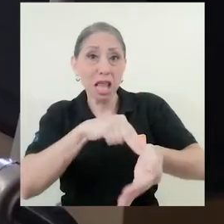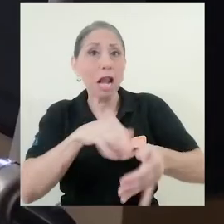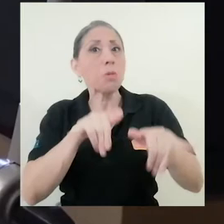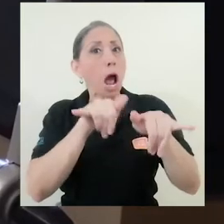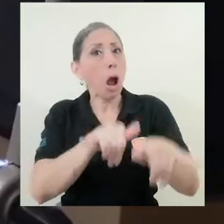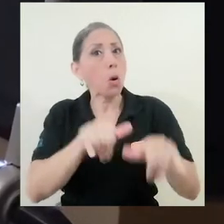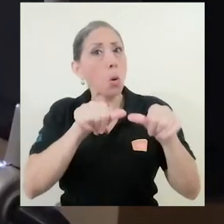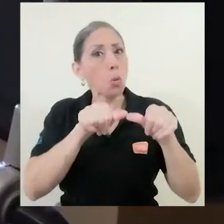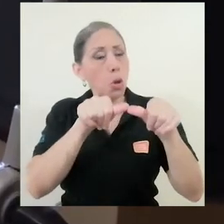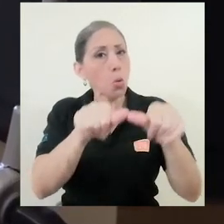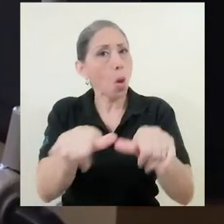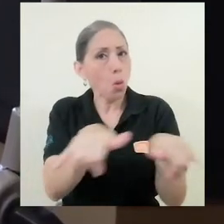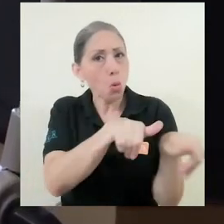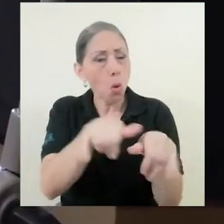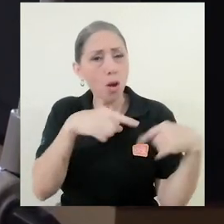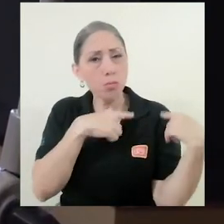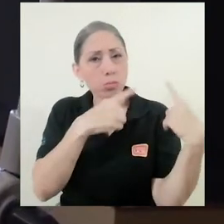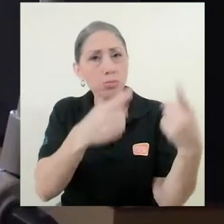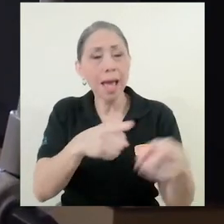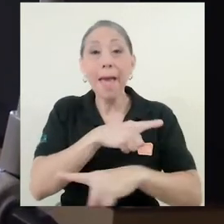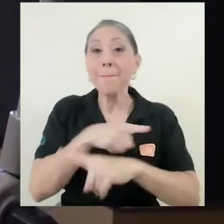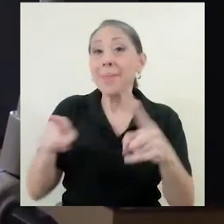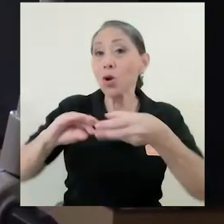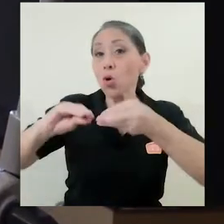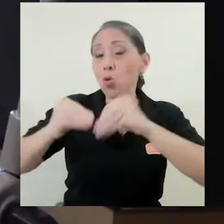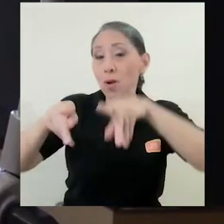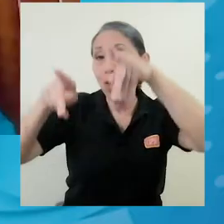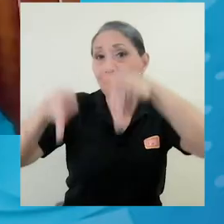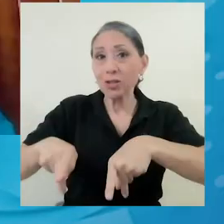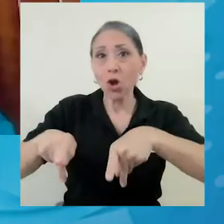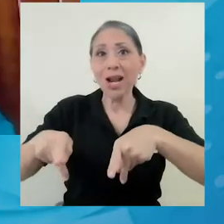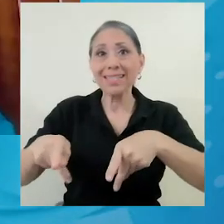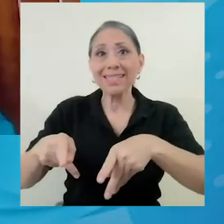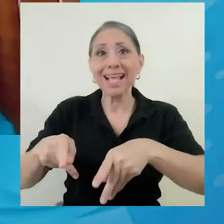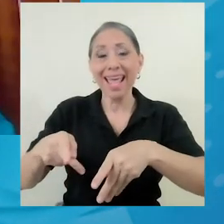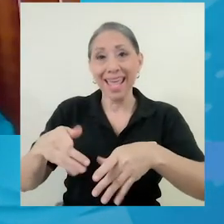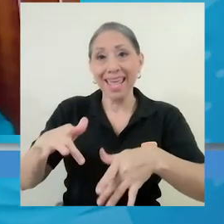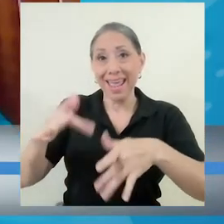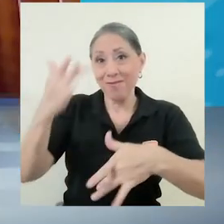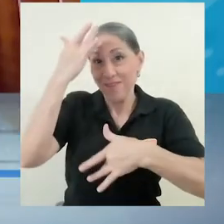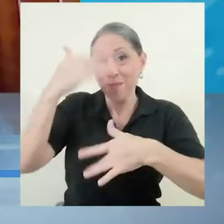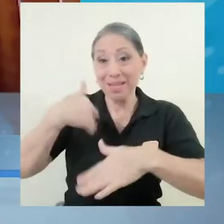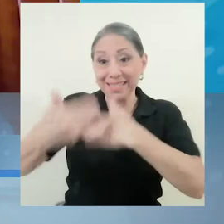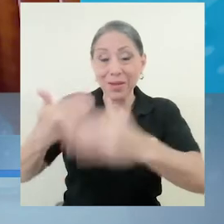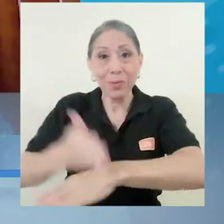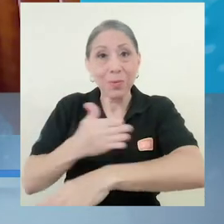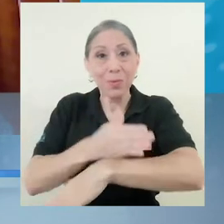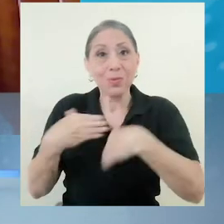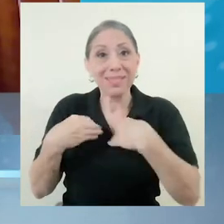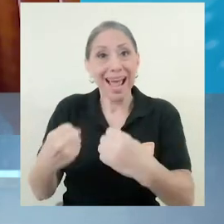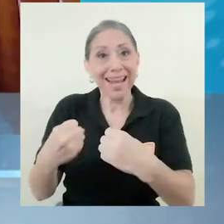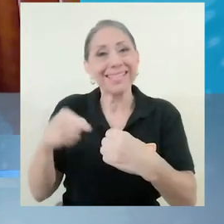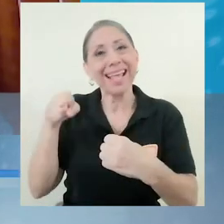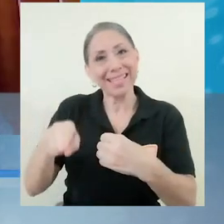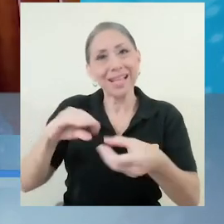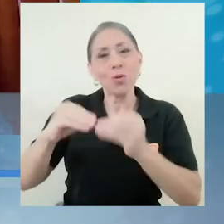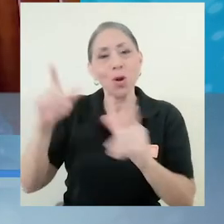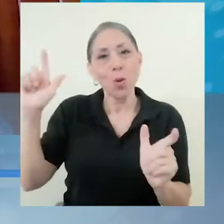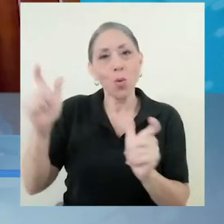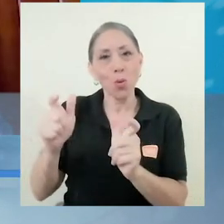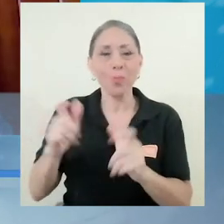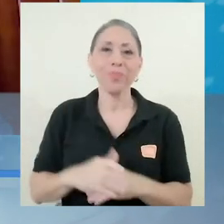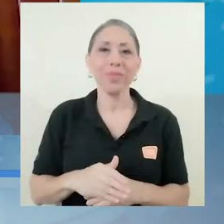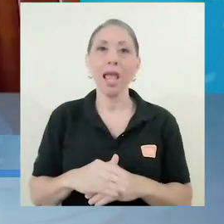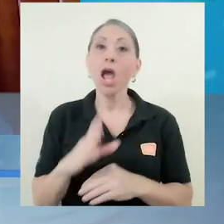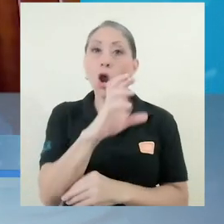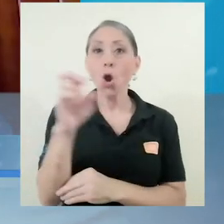de recuperación, la cual ha disminuido. En estos momentos los costarricenses, a pesar de que se estaban recuperando, no